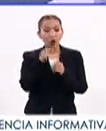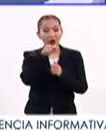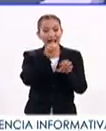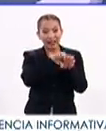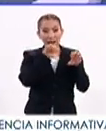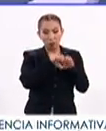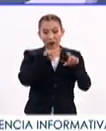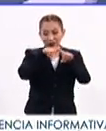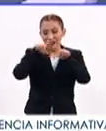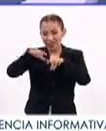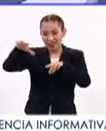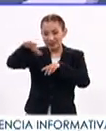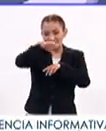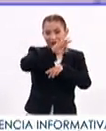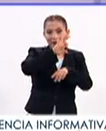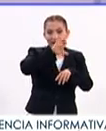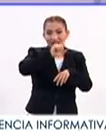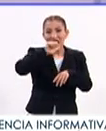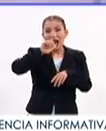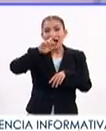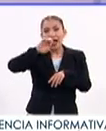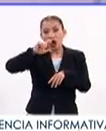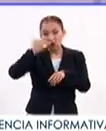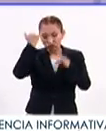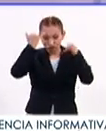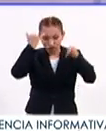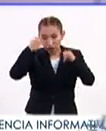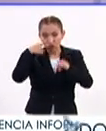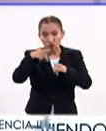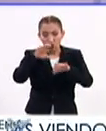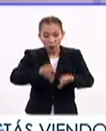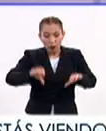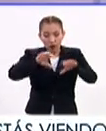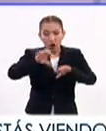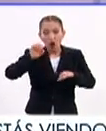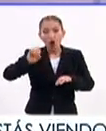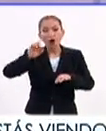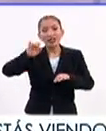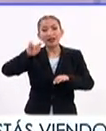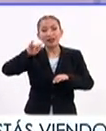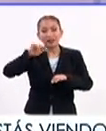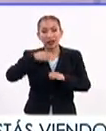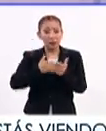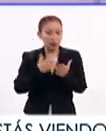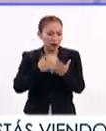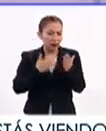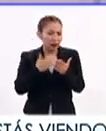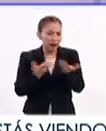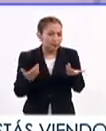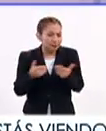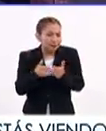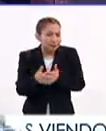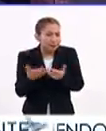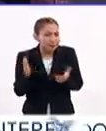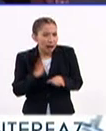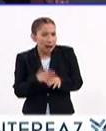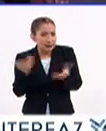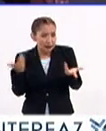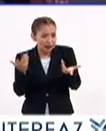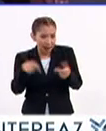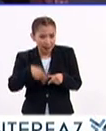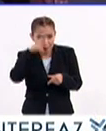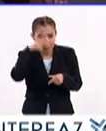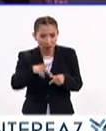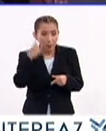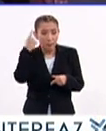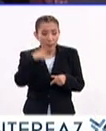este equipo multidisciplinario de la FES Aragón, pues, esté desarrollando este tipo de software llamado Oriéntate. Pero aún falta, le pregunto, doctora, ¿hay aún falta mucho por hacer en